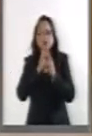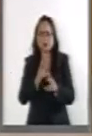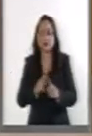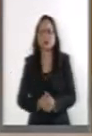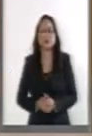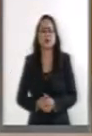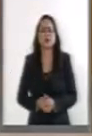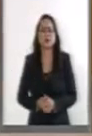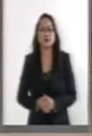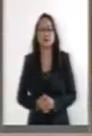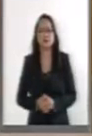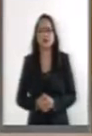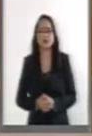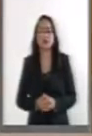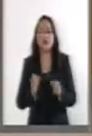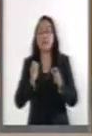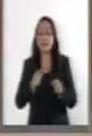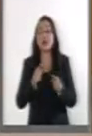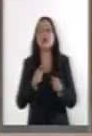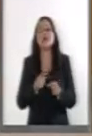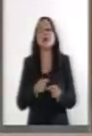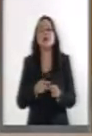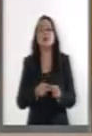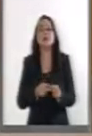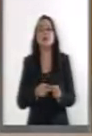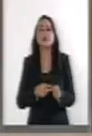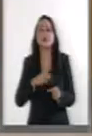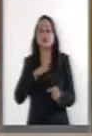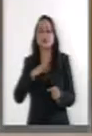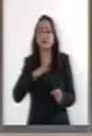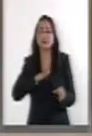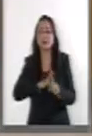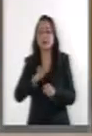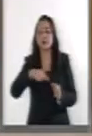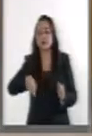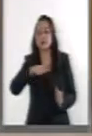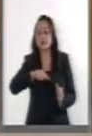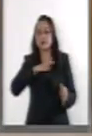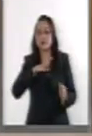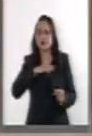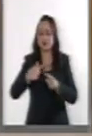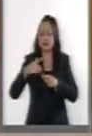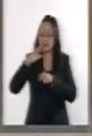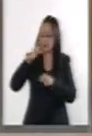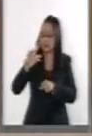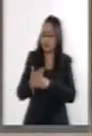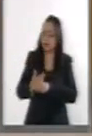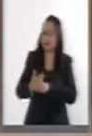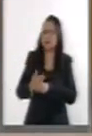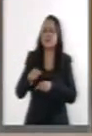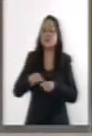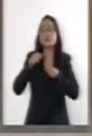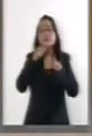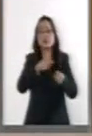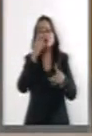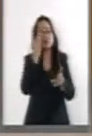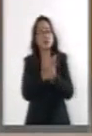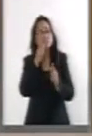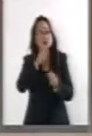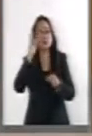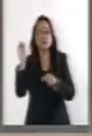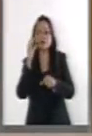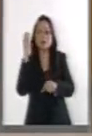comentar que se centraliza, como vemos, la función registral que ahora corresponderá exclusivamente a la